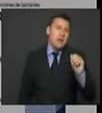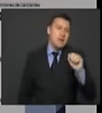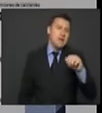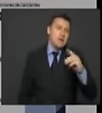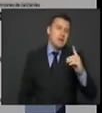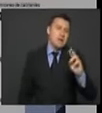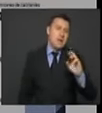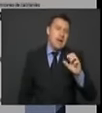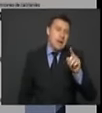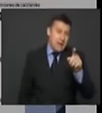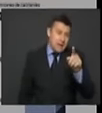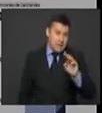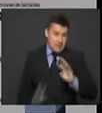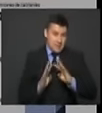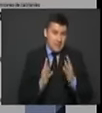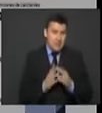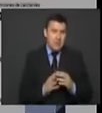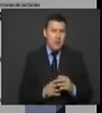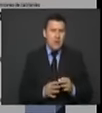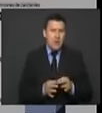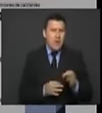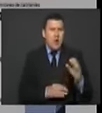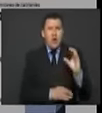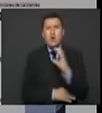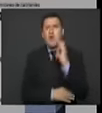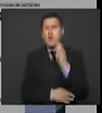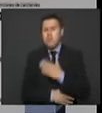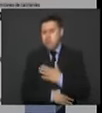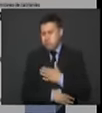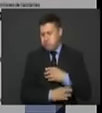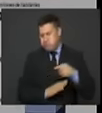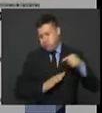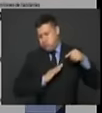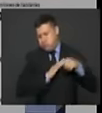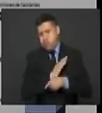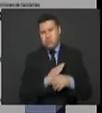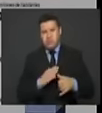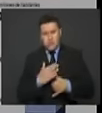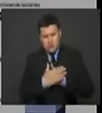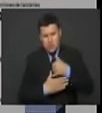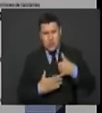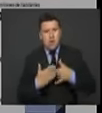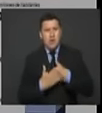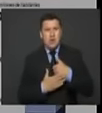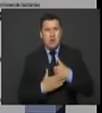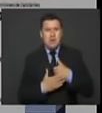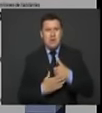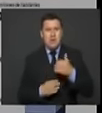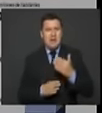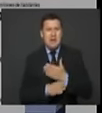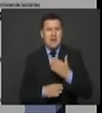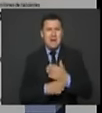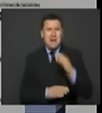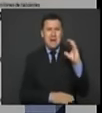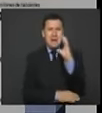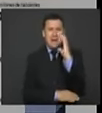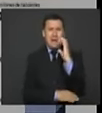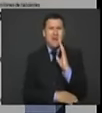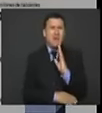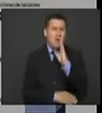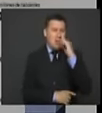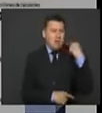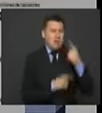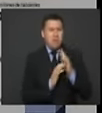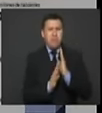a esa Colombia rural, profunda, muy victimizada por el conflicto, con esa Colombia citadina,